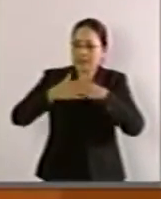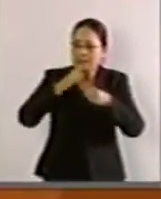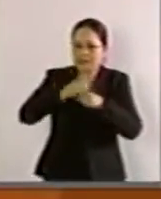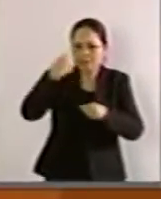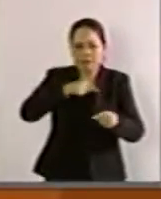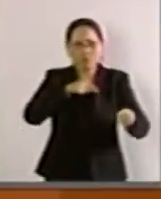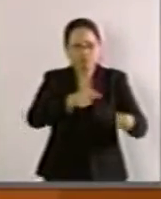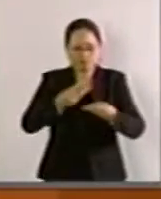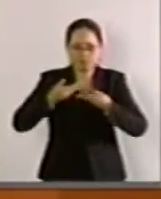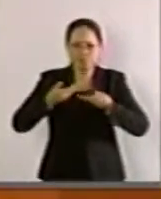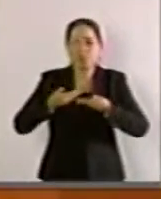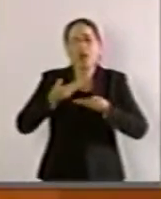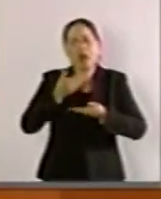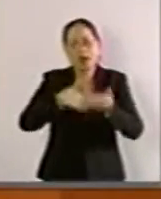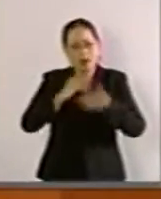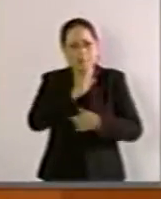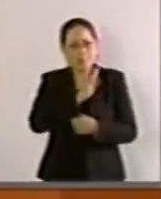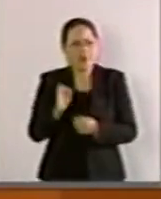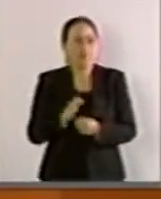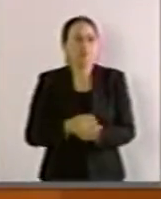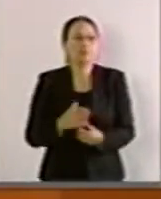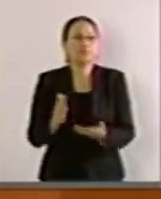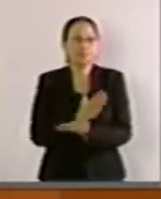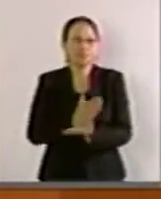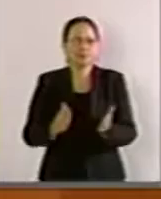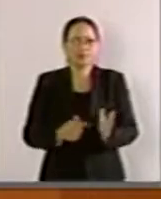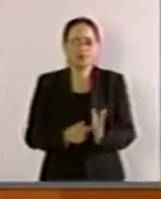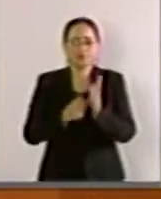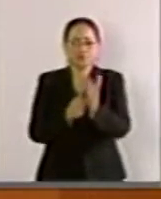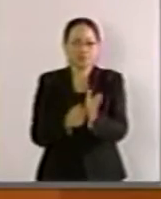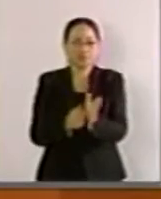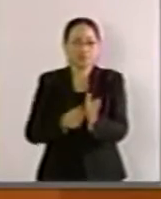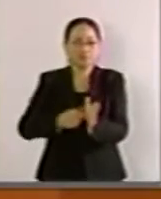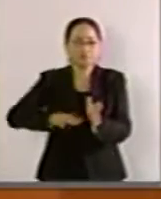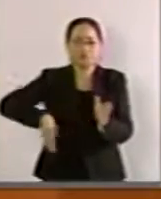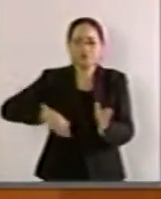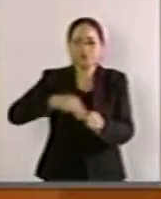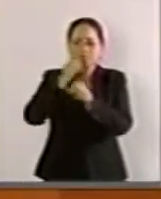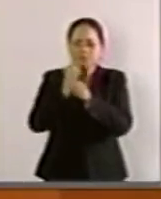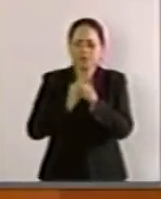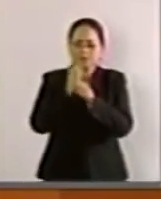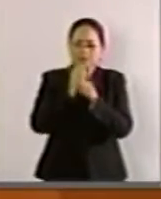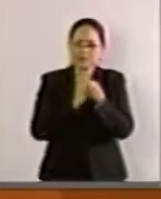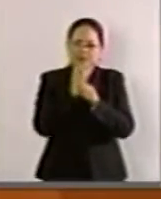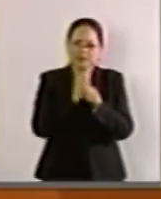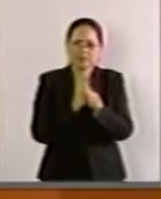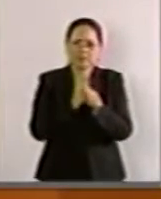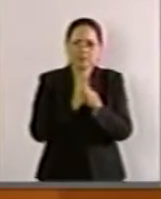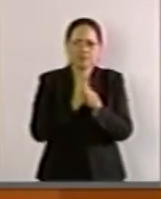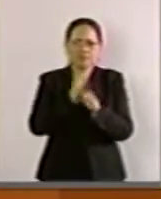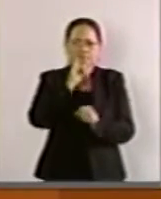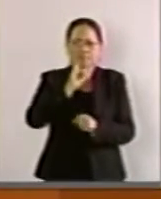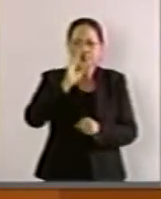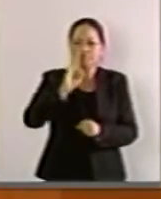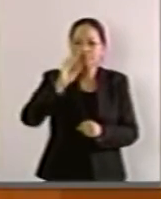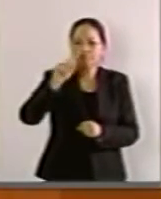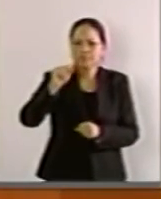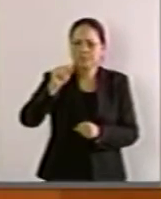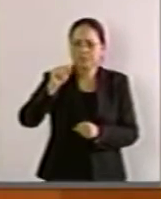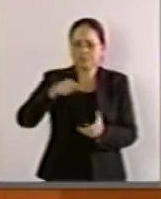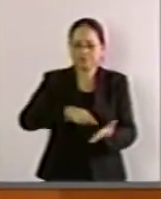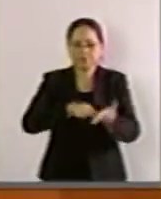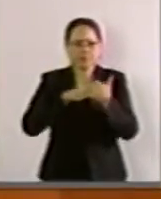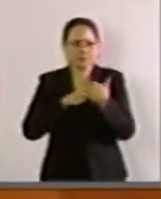lograrlo. Por otro lado, según refiero a estudio del Instituto Federal de Telecomunicaciones,